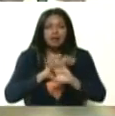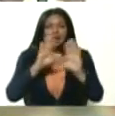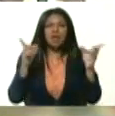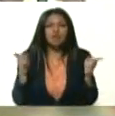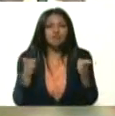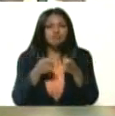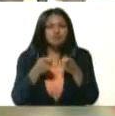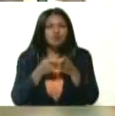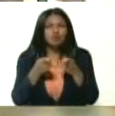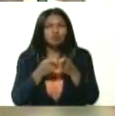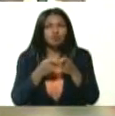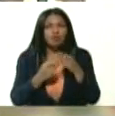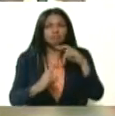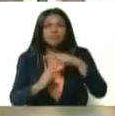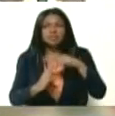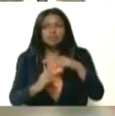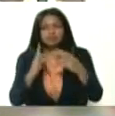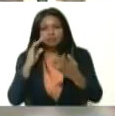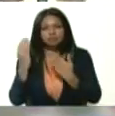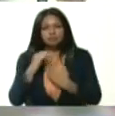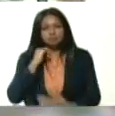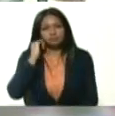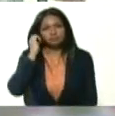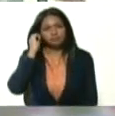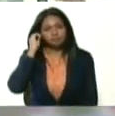breve del Táchira. Adelante.